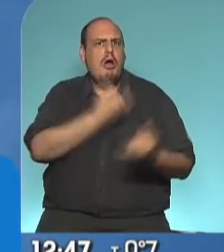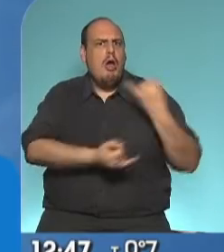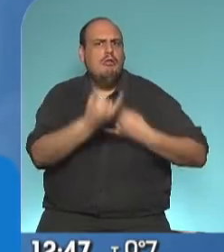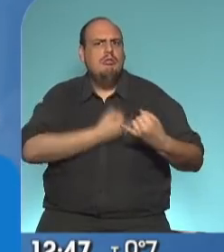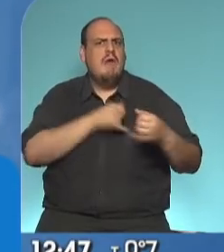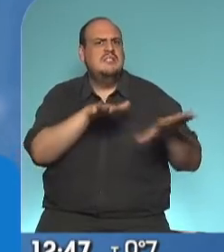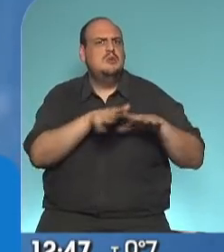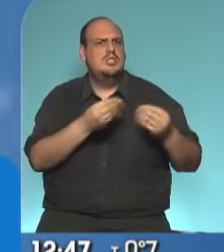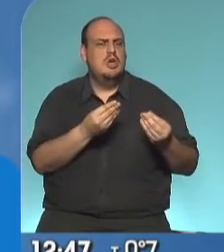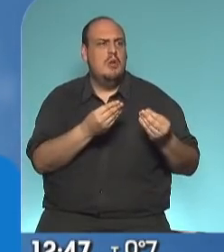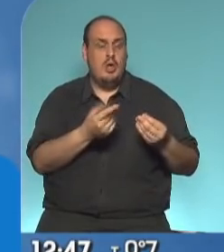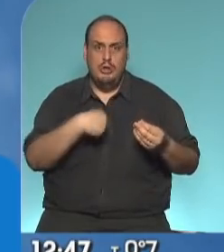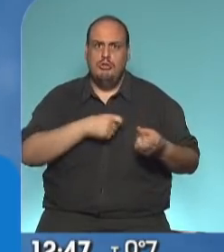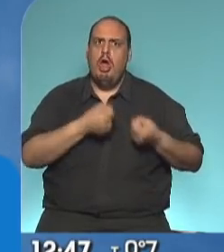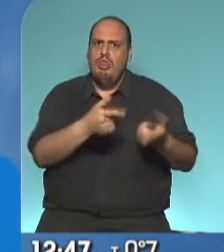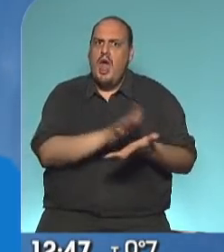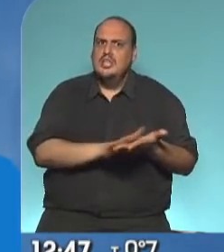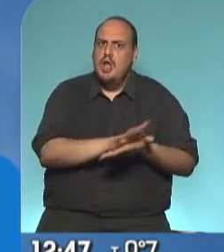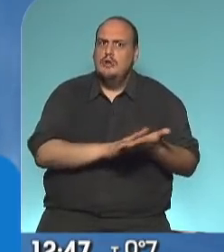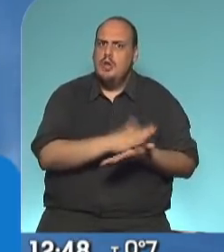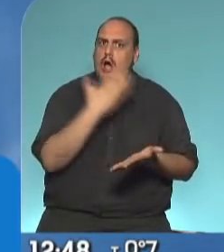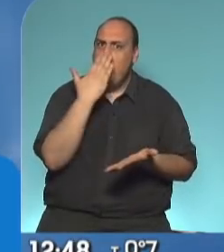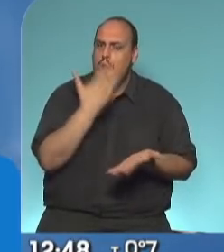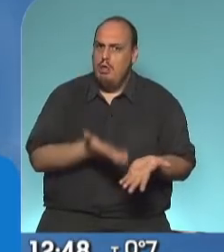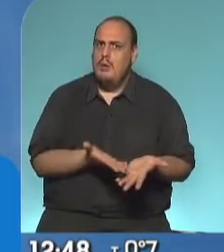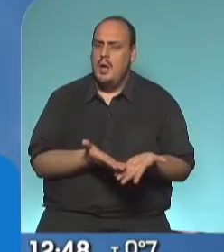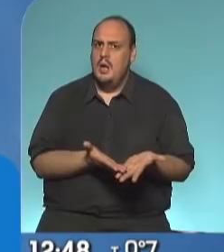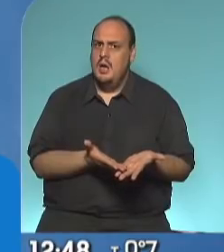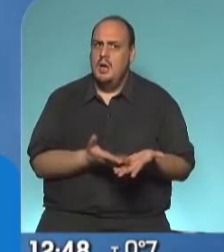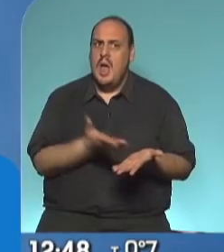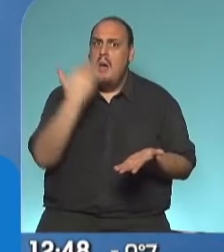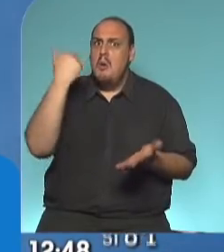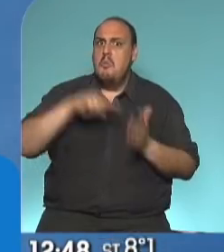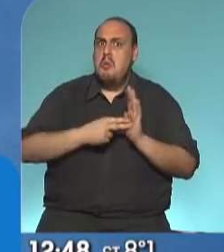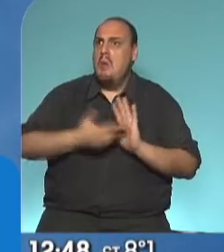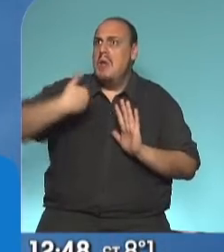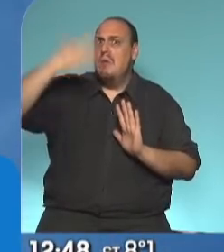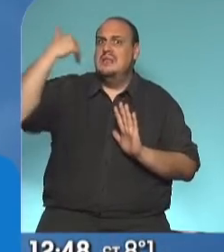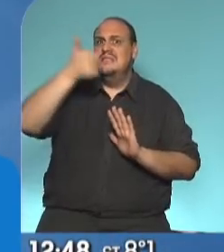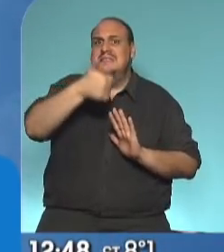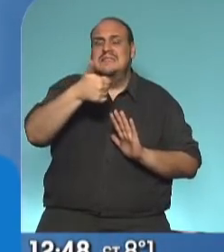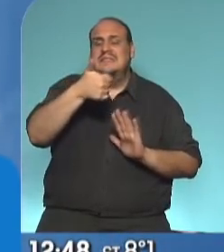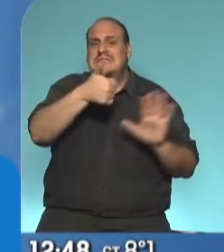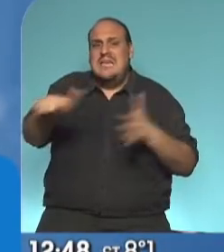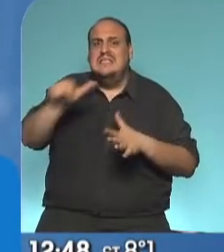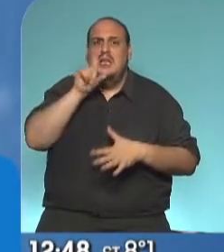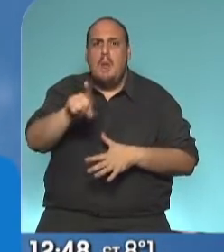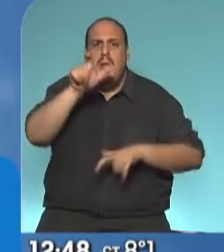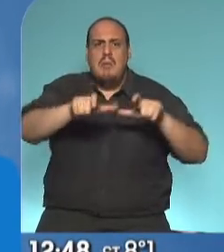estamos ayudando a resolver en Córdoba un problema que afecta a 600.000 cordobeses.